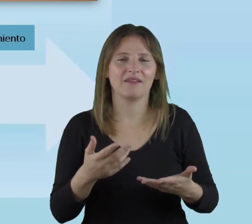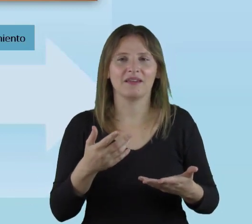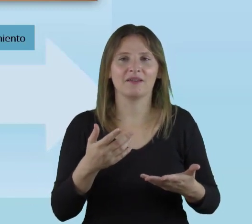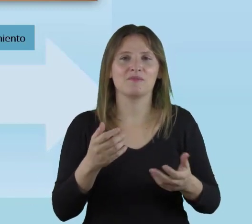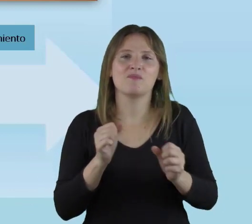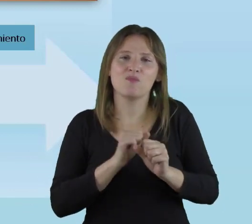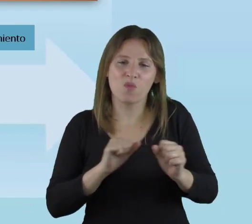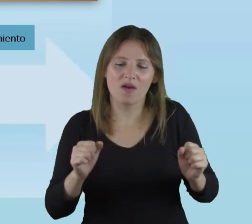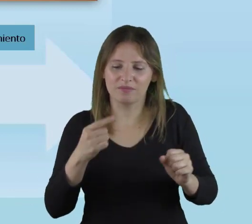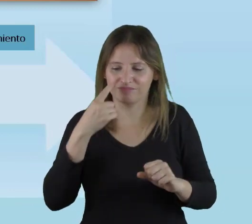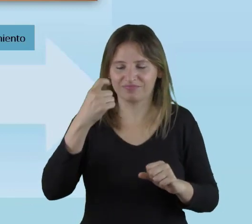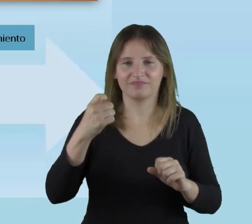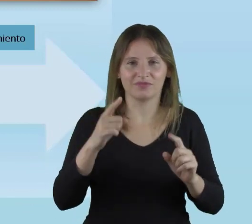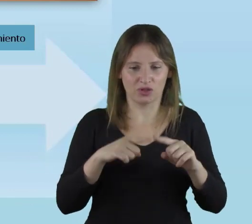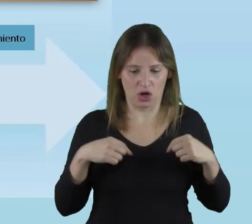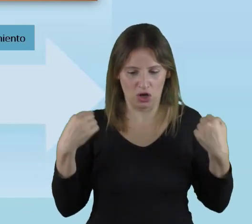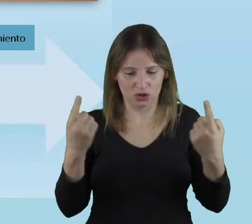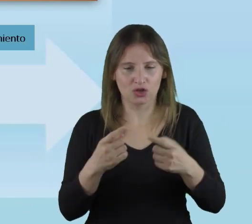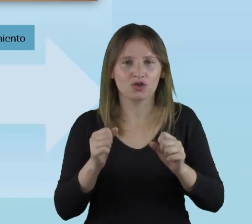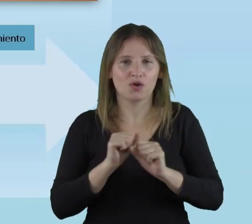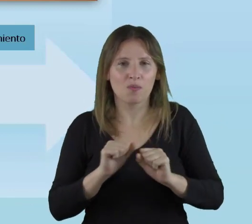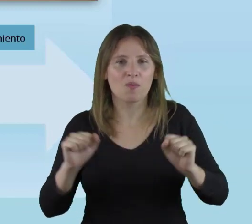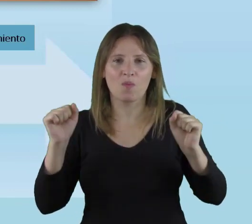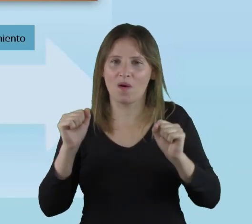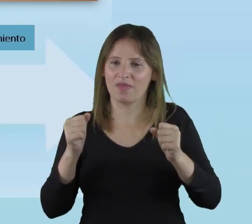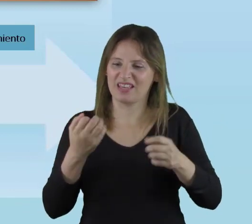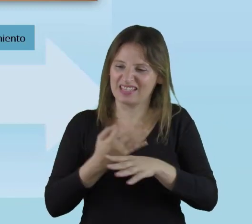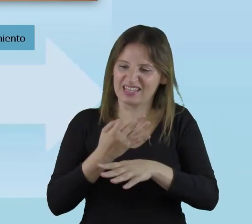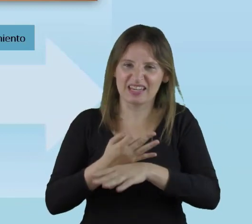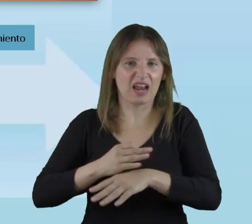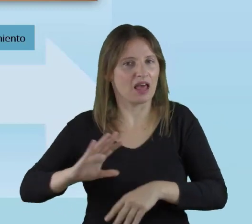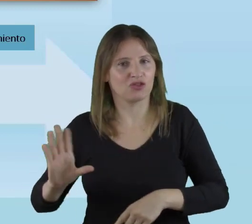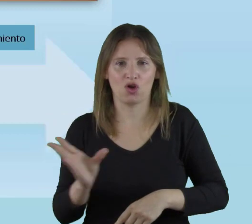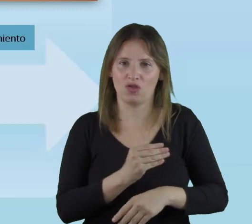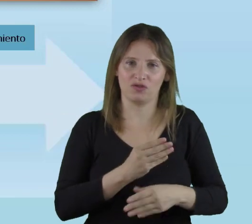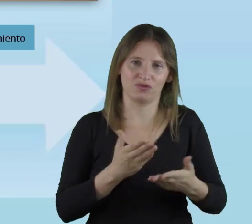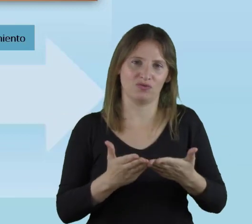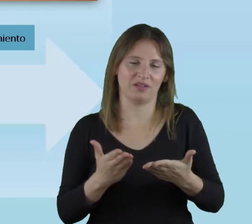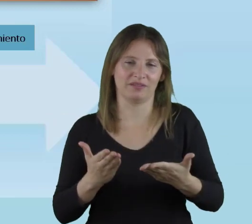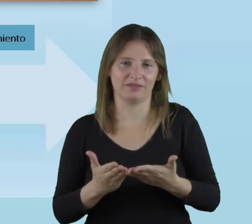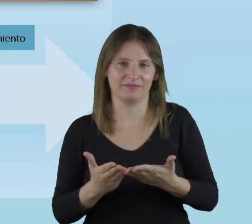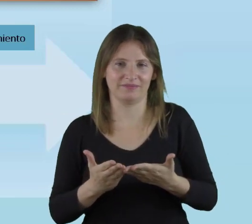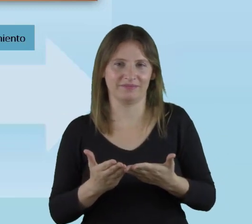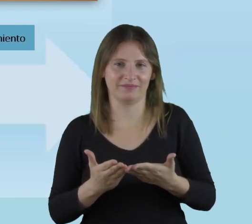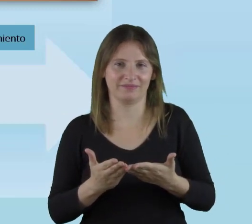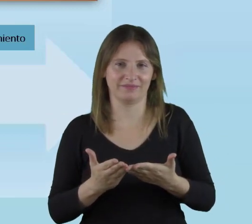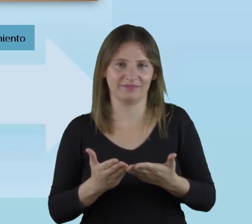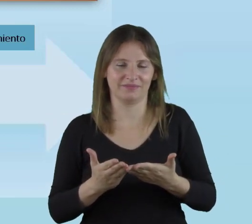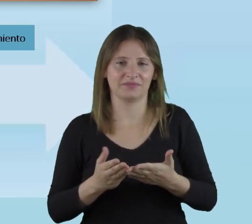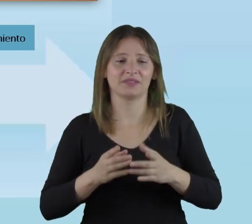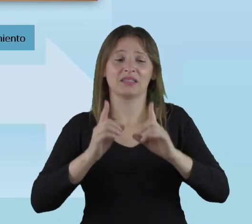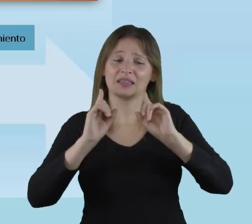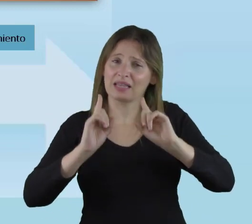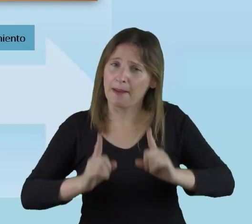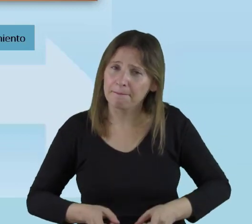ver que nosotros podemos llegar a todos los estudiantes.